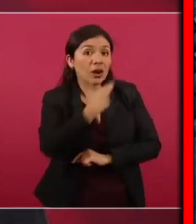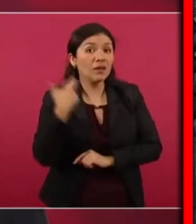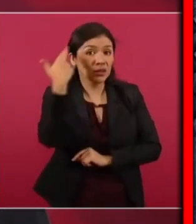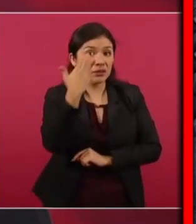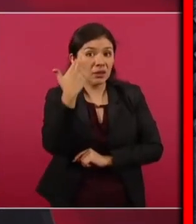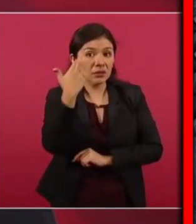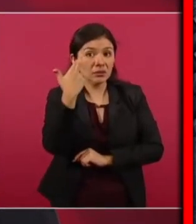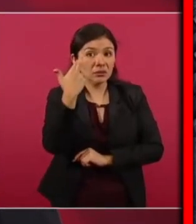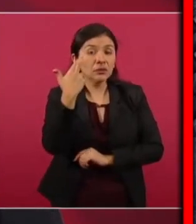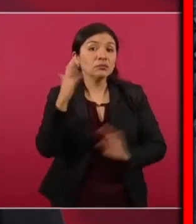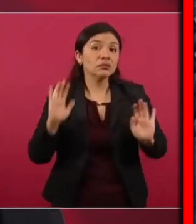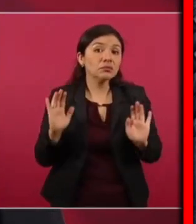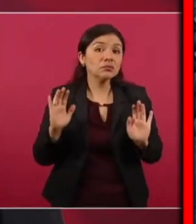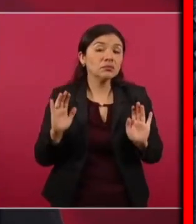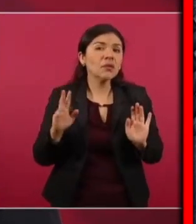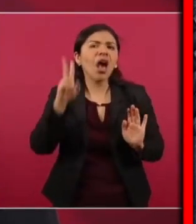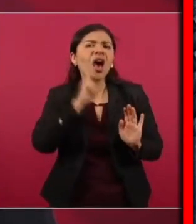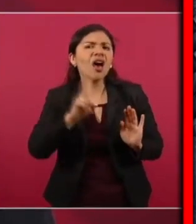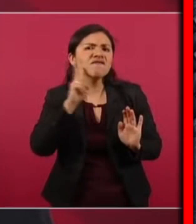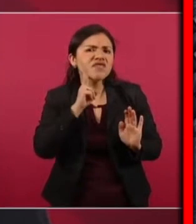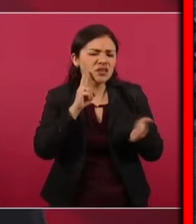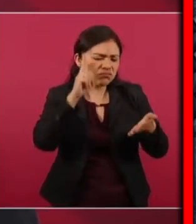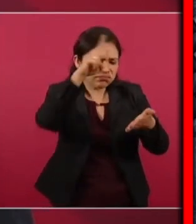para ver si